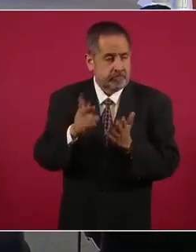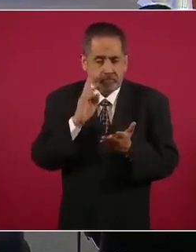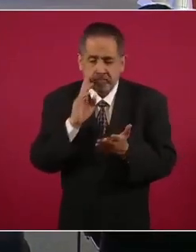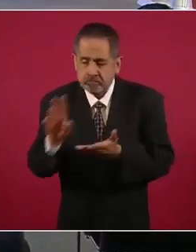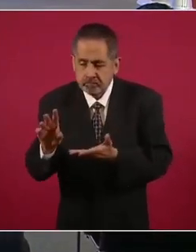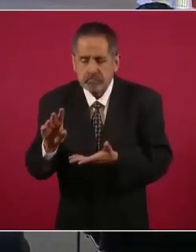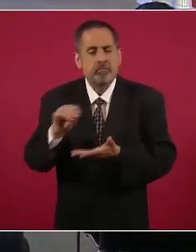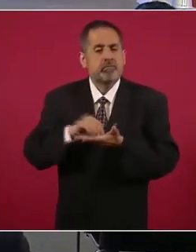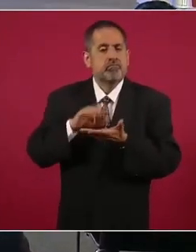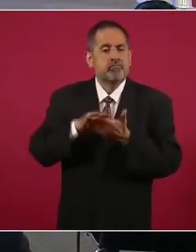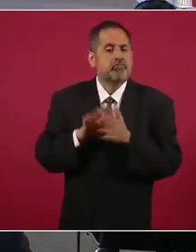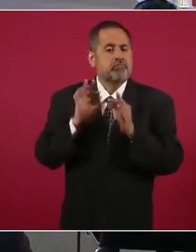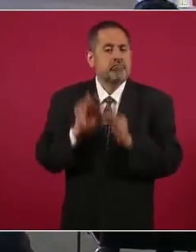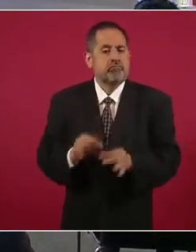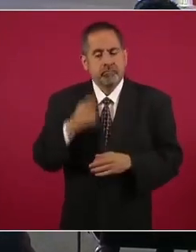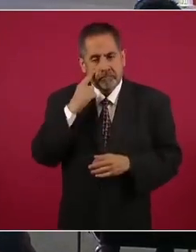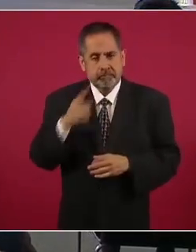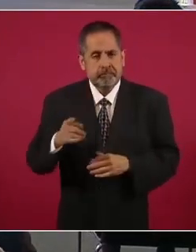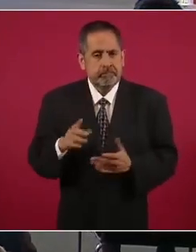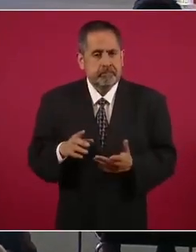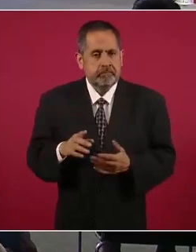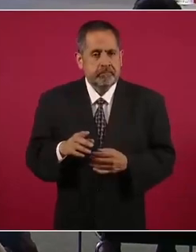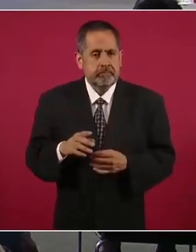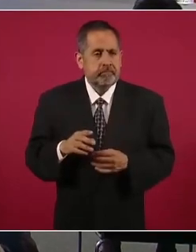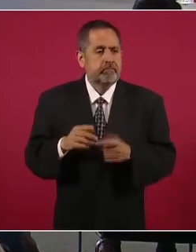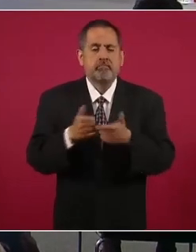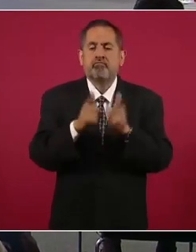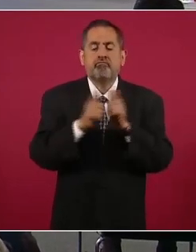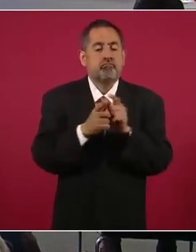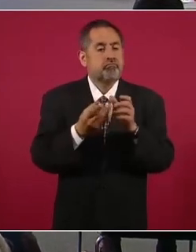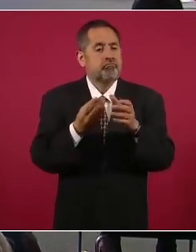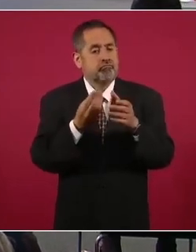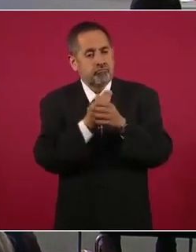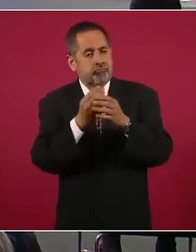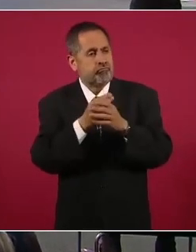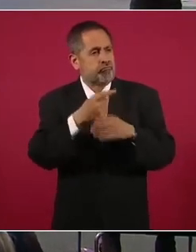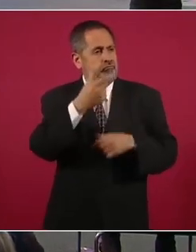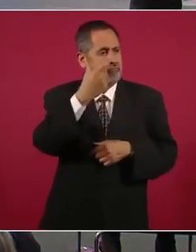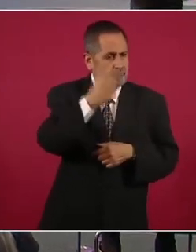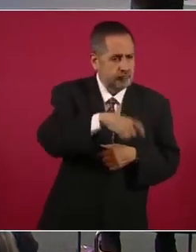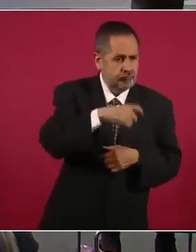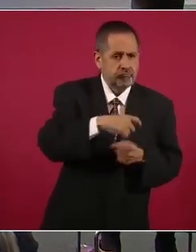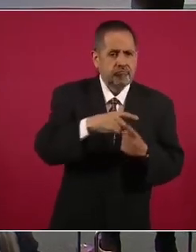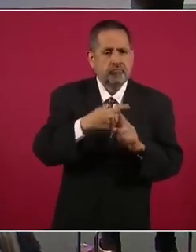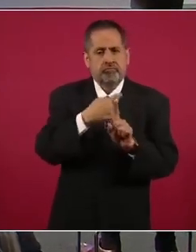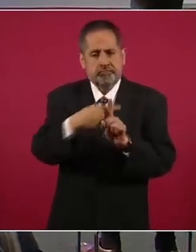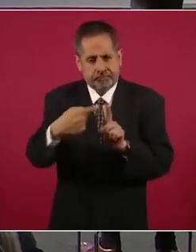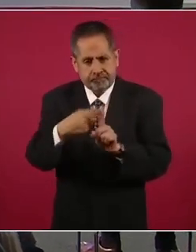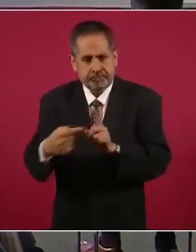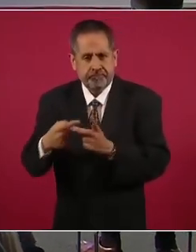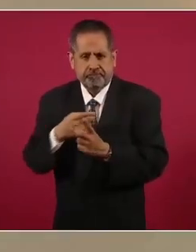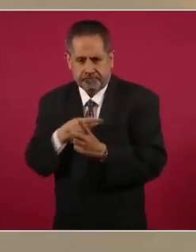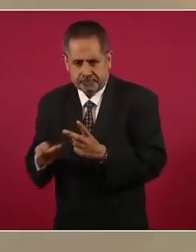por clases o estratos sociales,